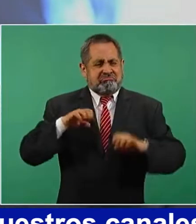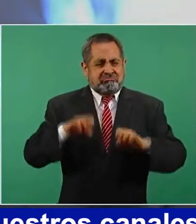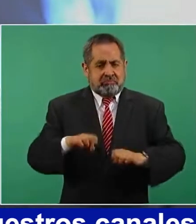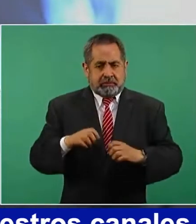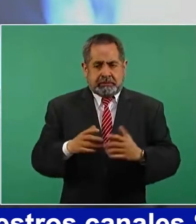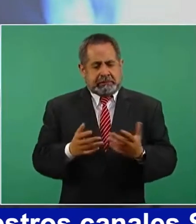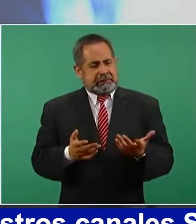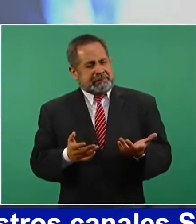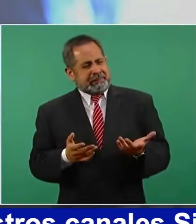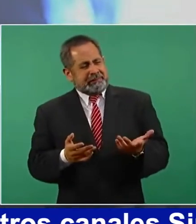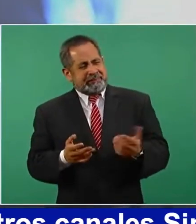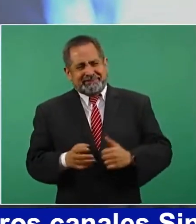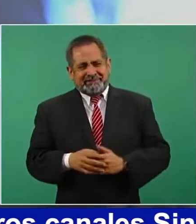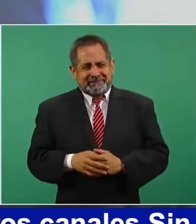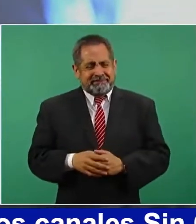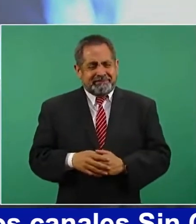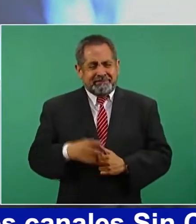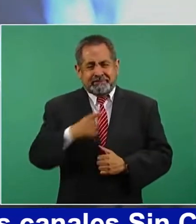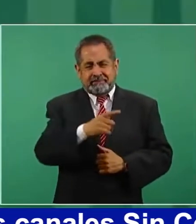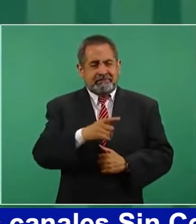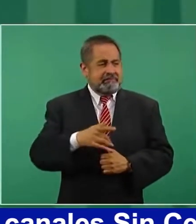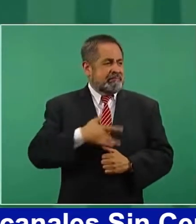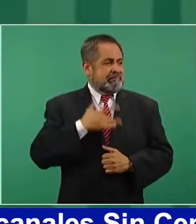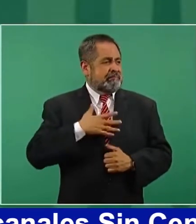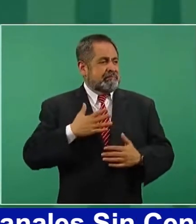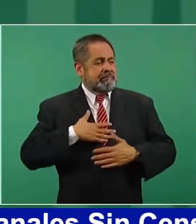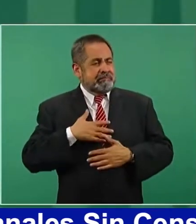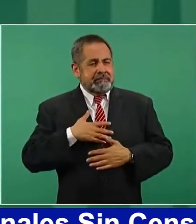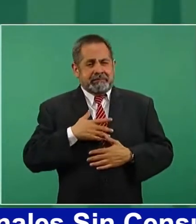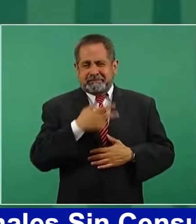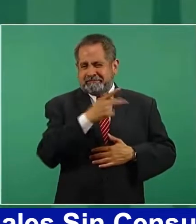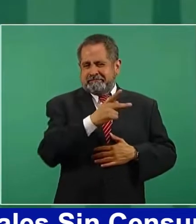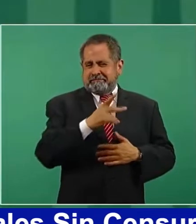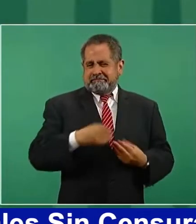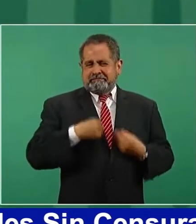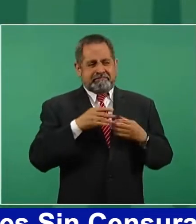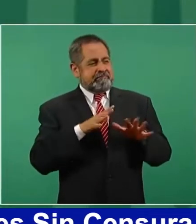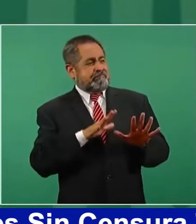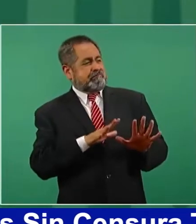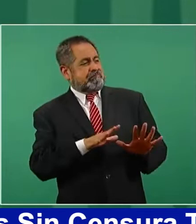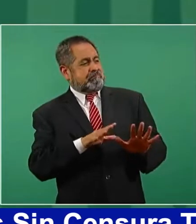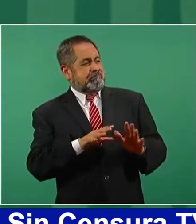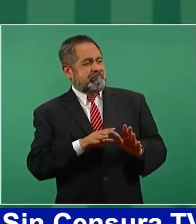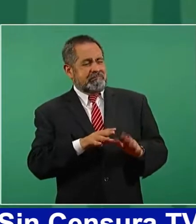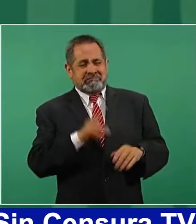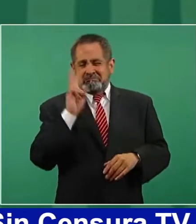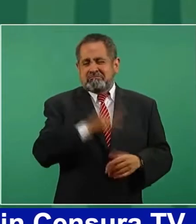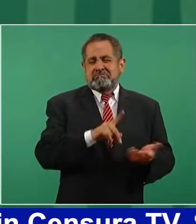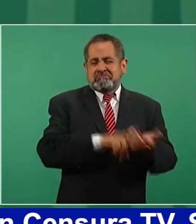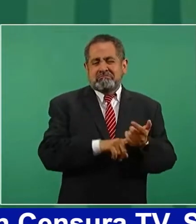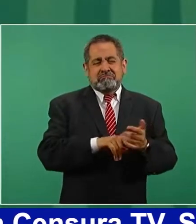esa vida, ese modelo de lujo barato.